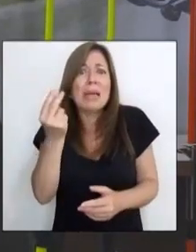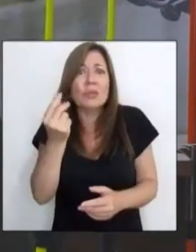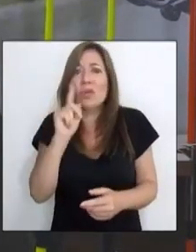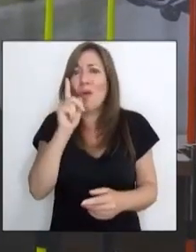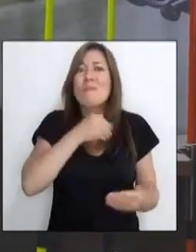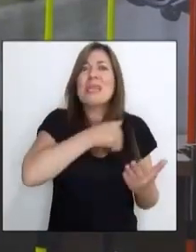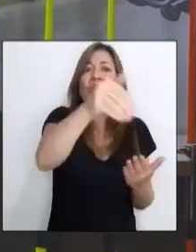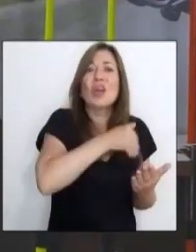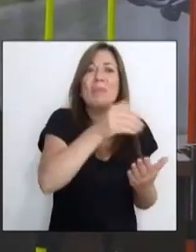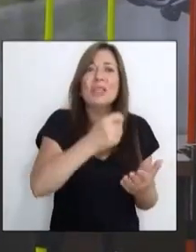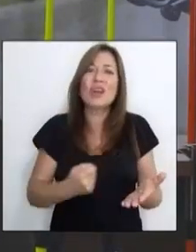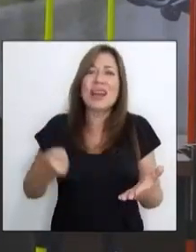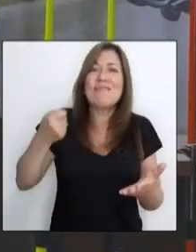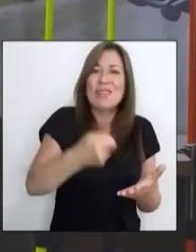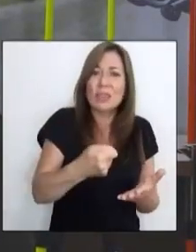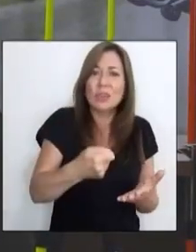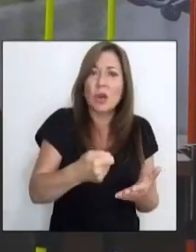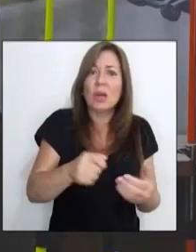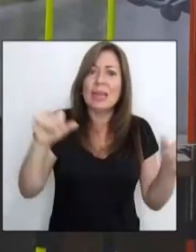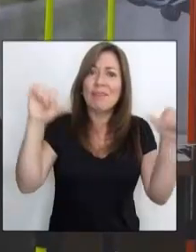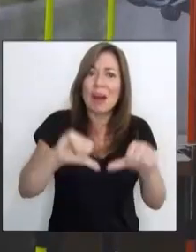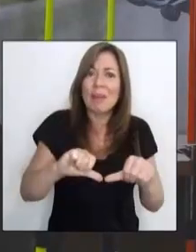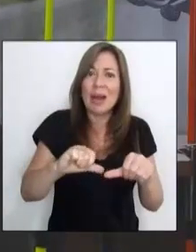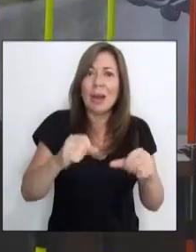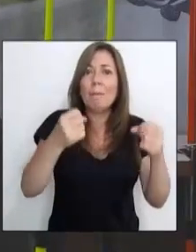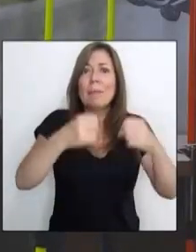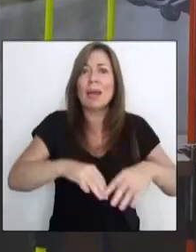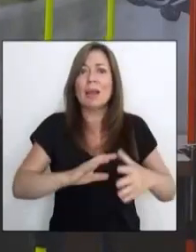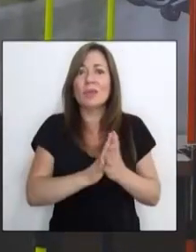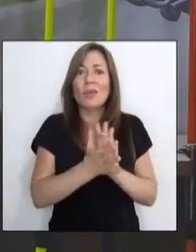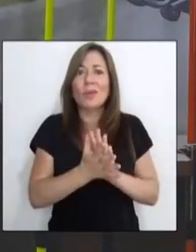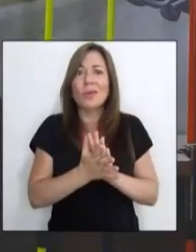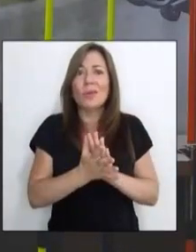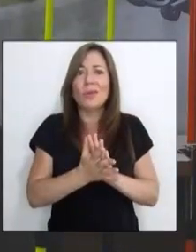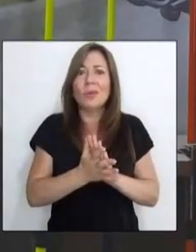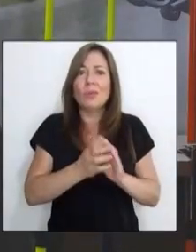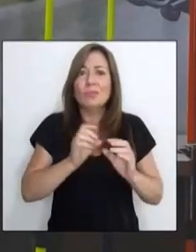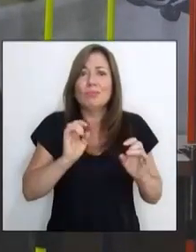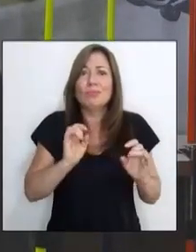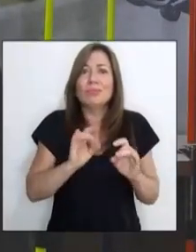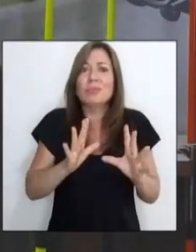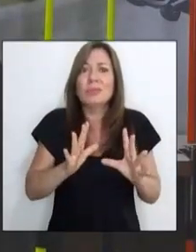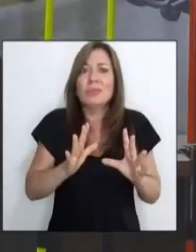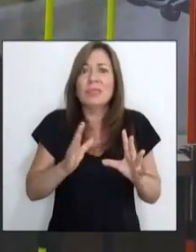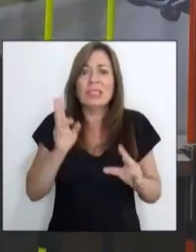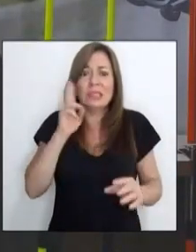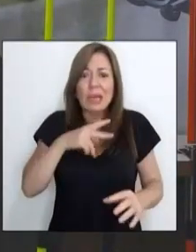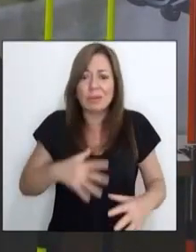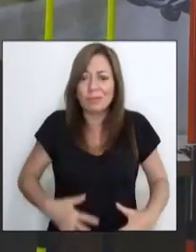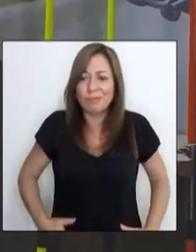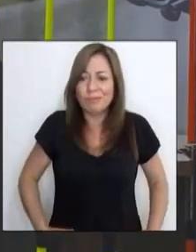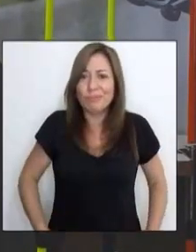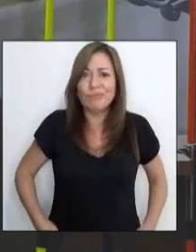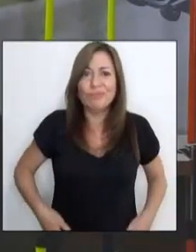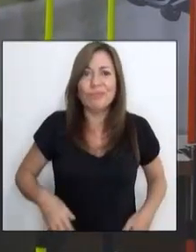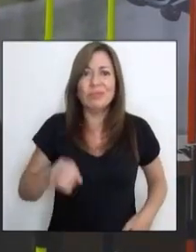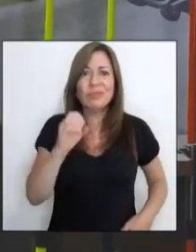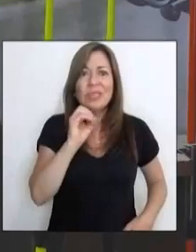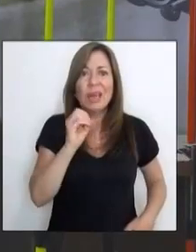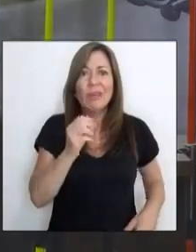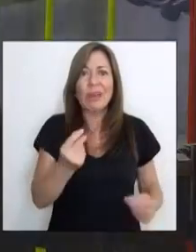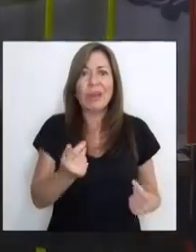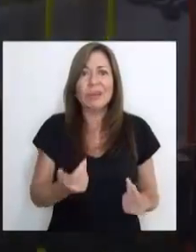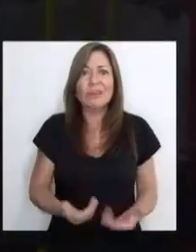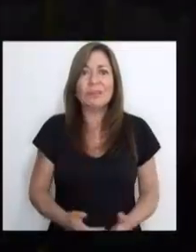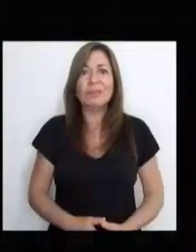peso, dos pesos, son millones que inviertes. Y si te va mal, pierdes todo. El día de la mañana puedes quedar con una mano adelante y una